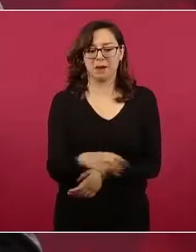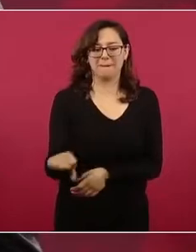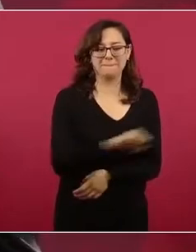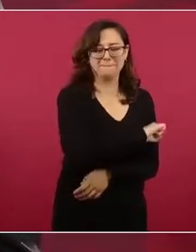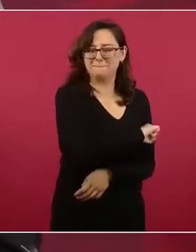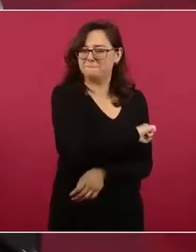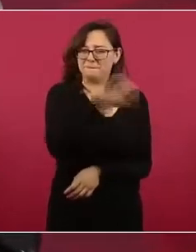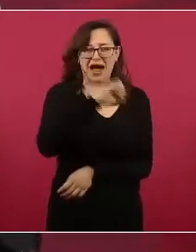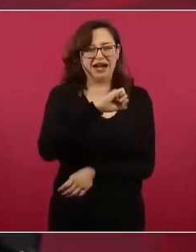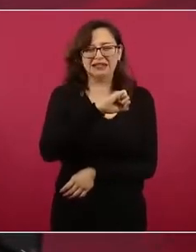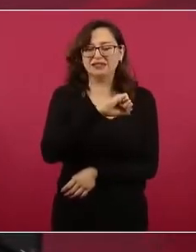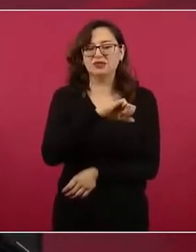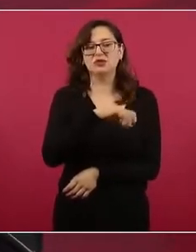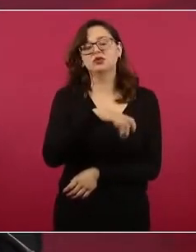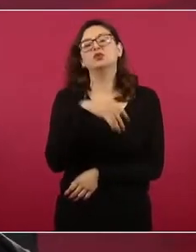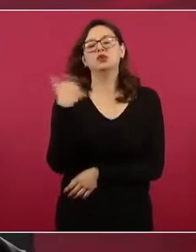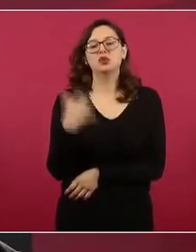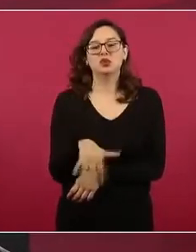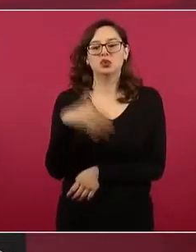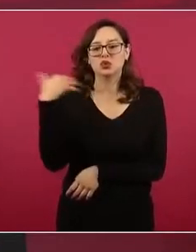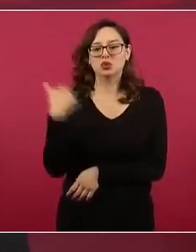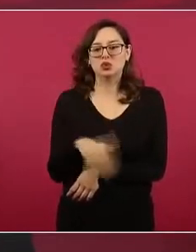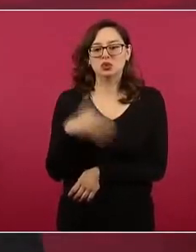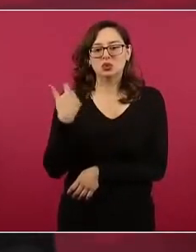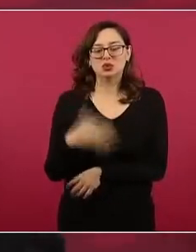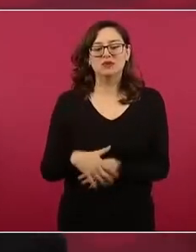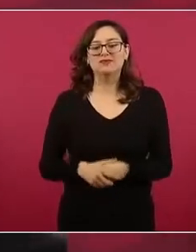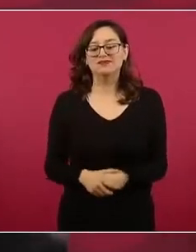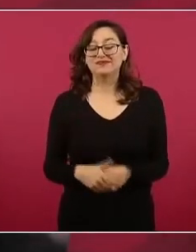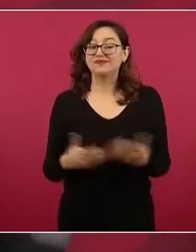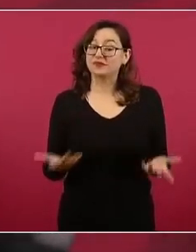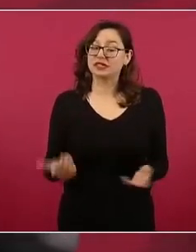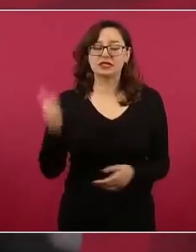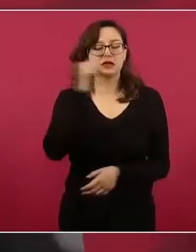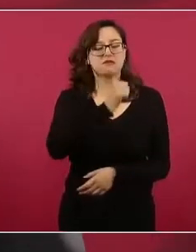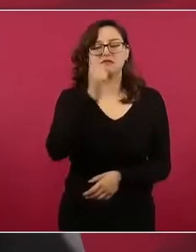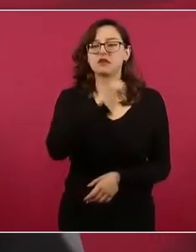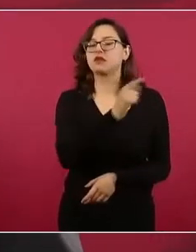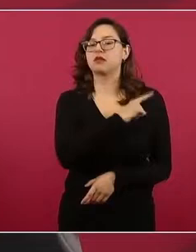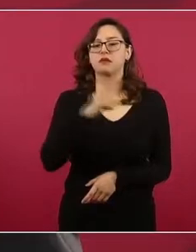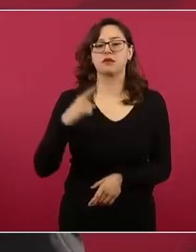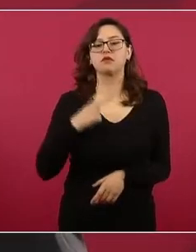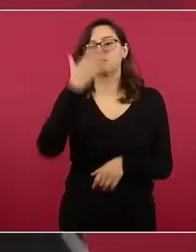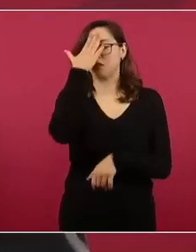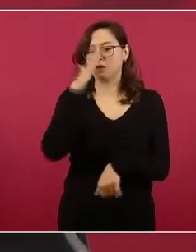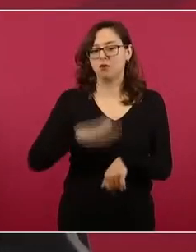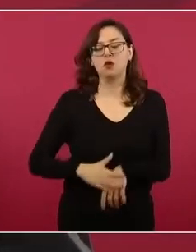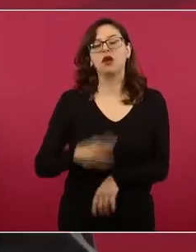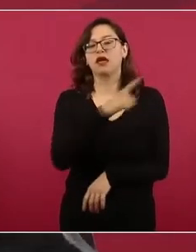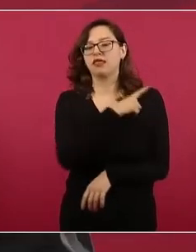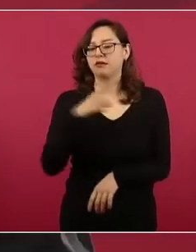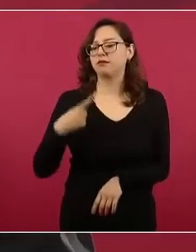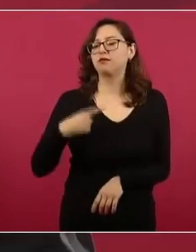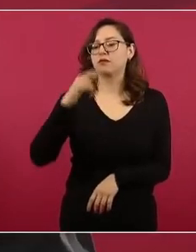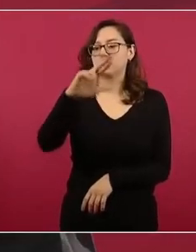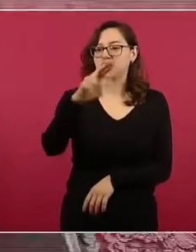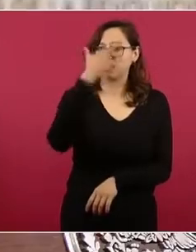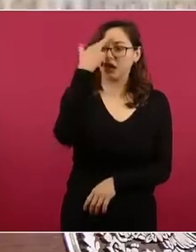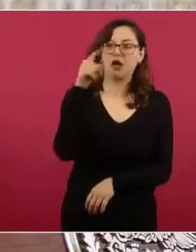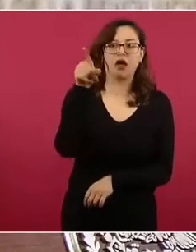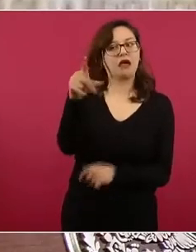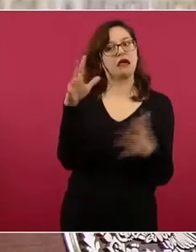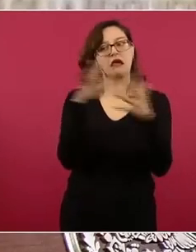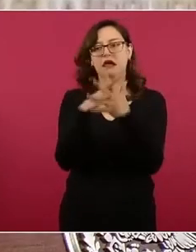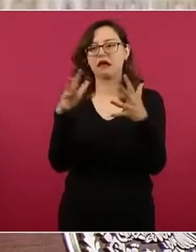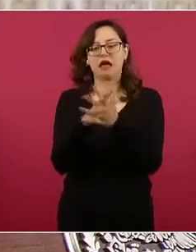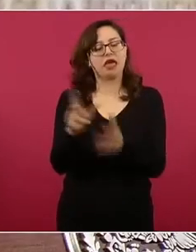tener presente que que no se actuó bien porque se pudo haber evitado esa guerra,